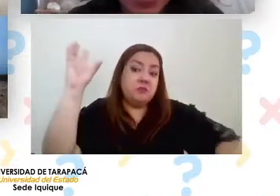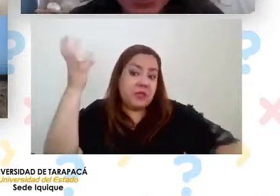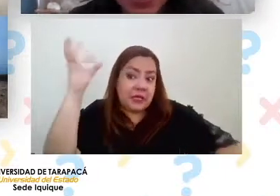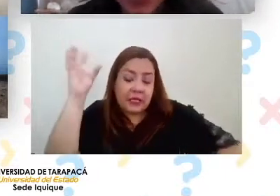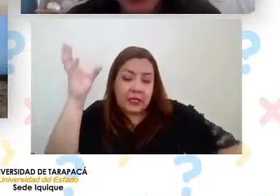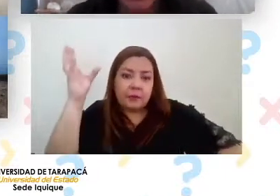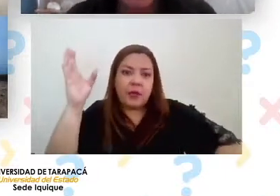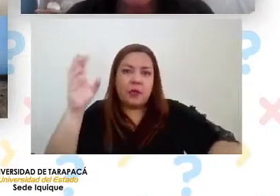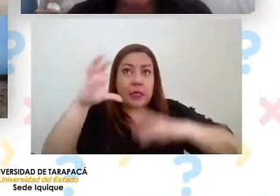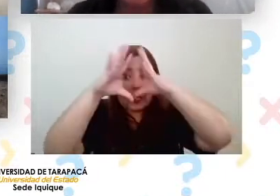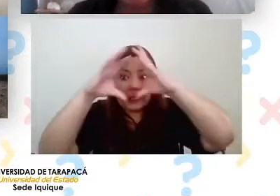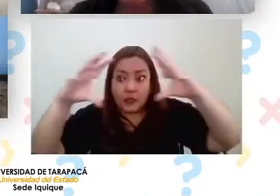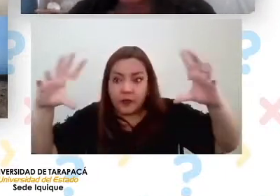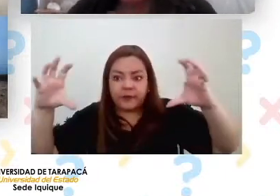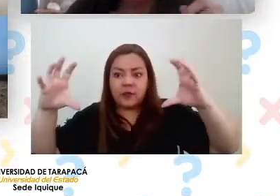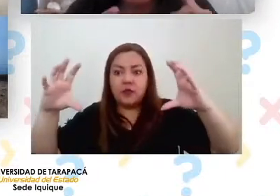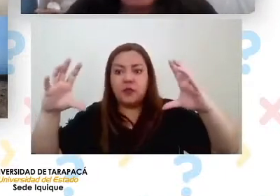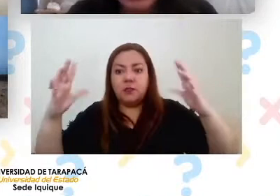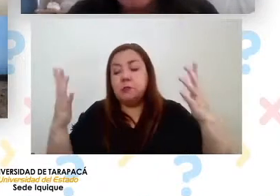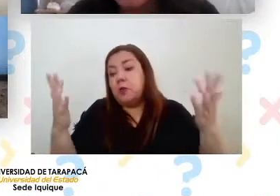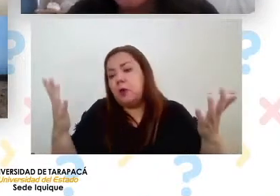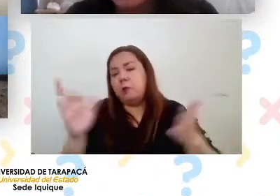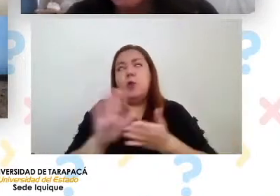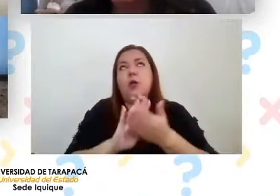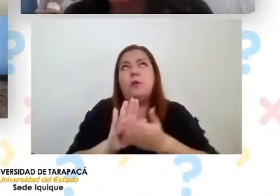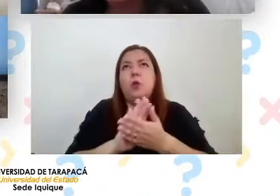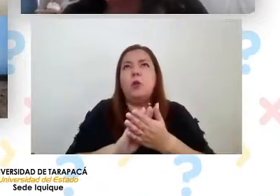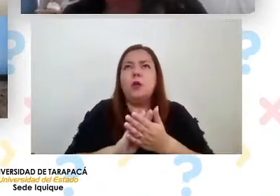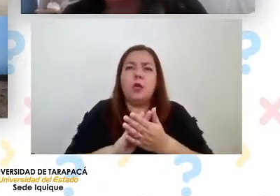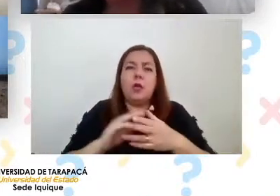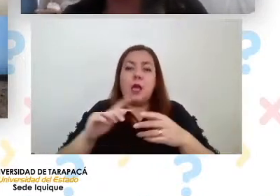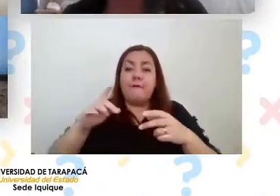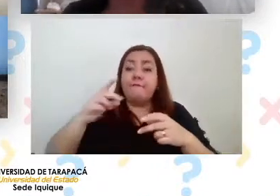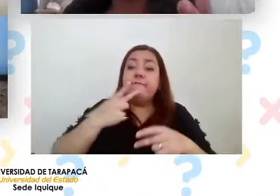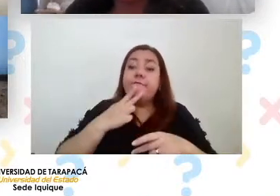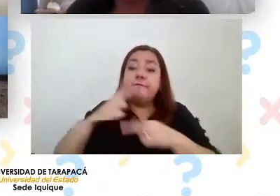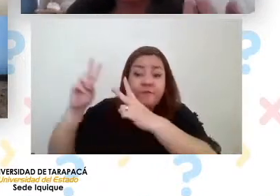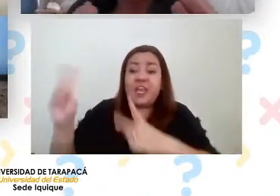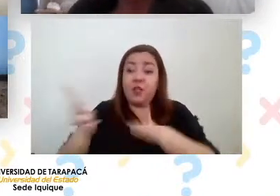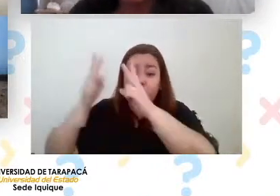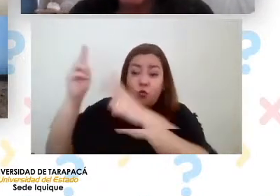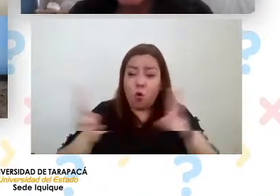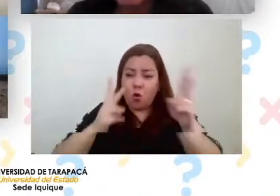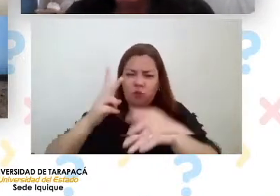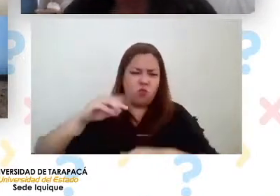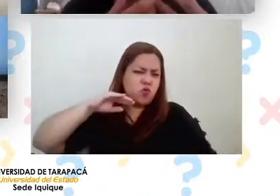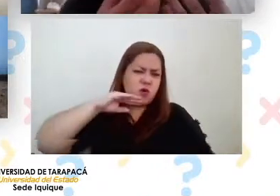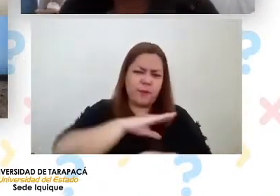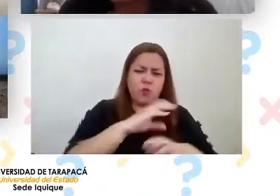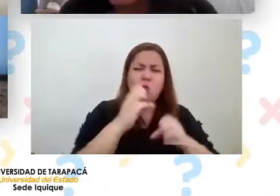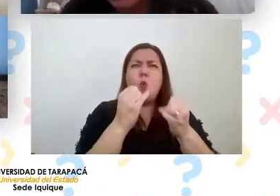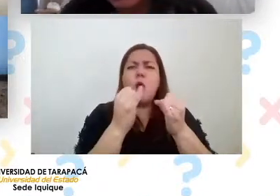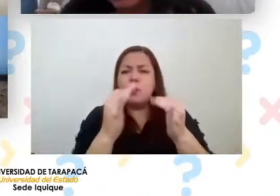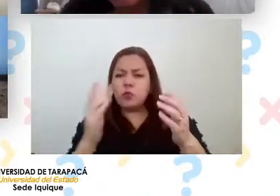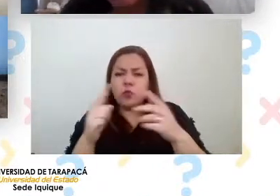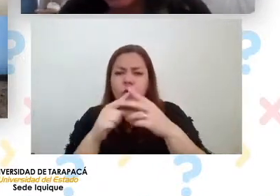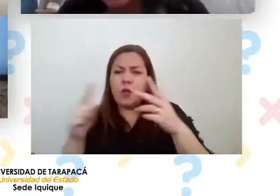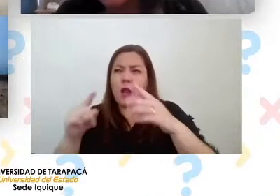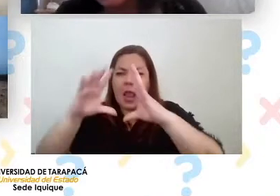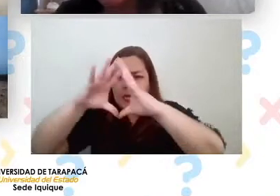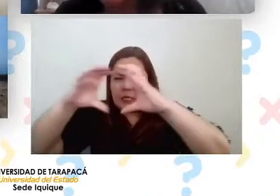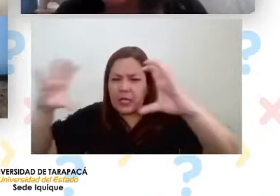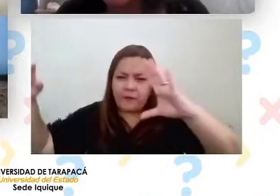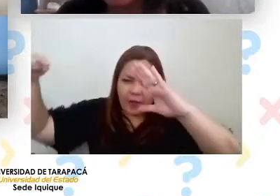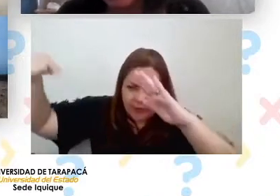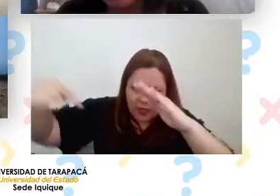niebla que en este caso sería saber cuál es la velocidad del viento que hace que esta niebla entre cuánto necesitamos